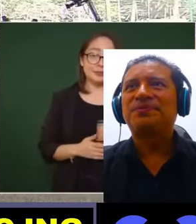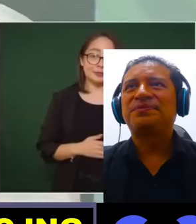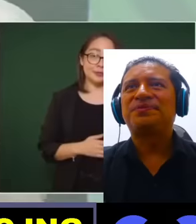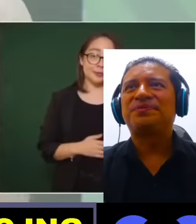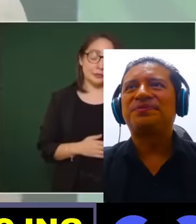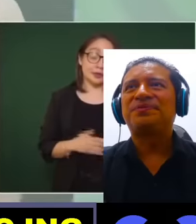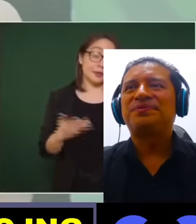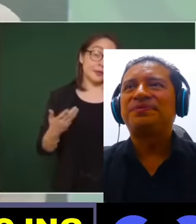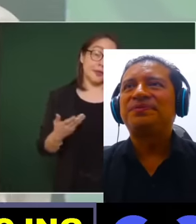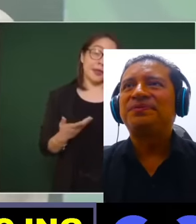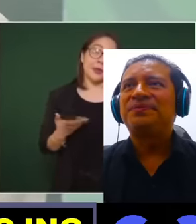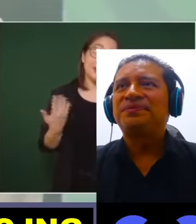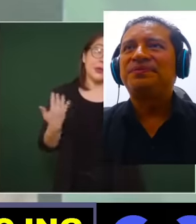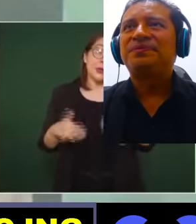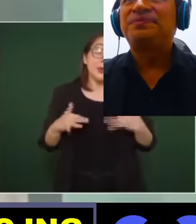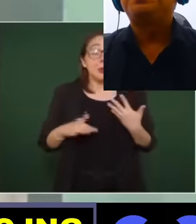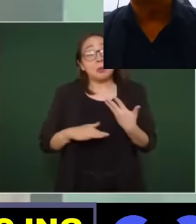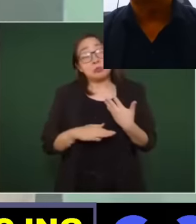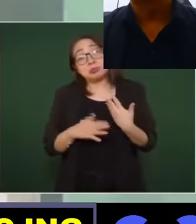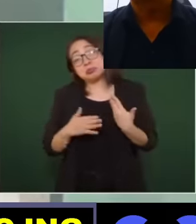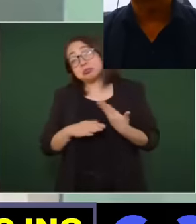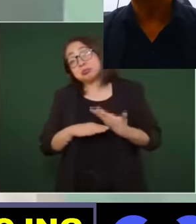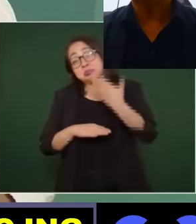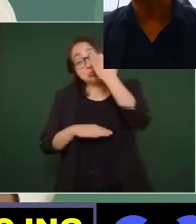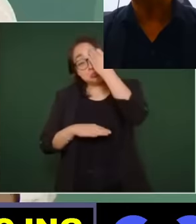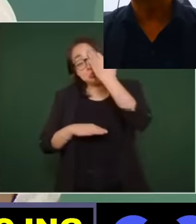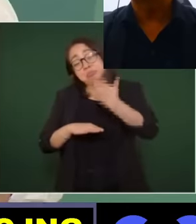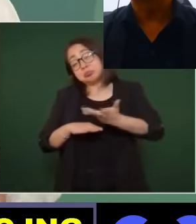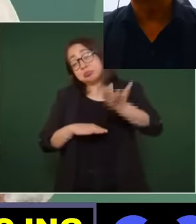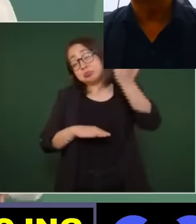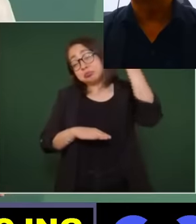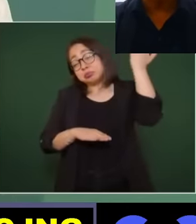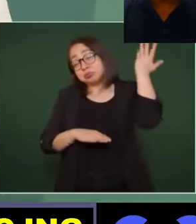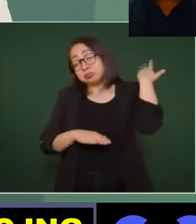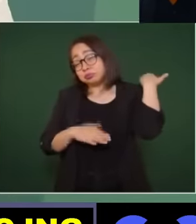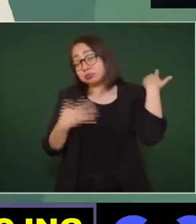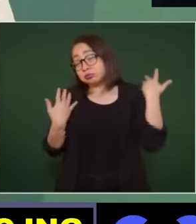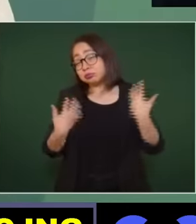pero eran otros tiempos o sea cuánto lleva eso pues